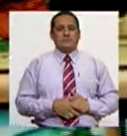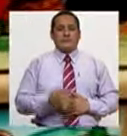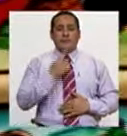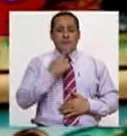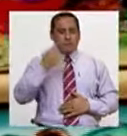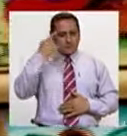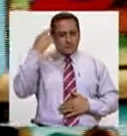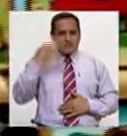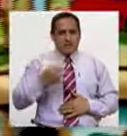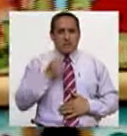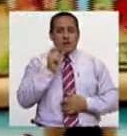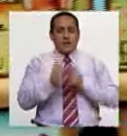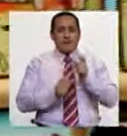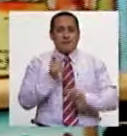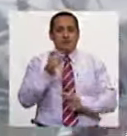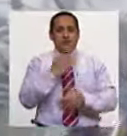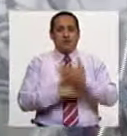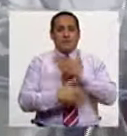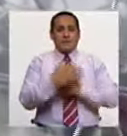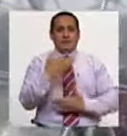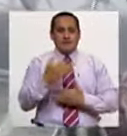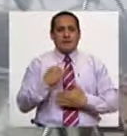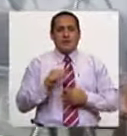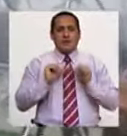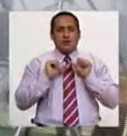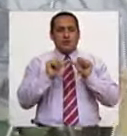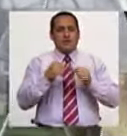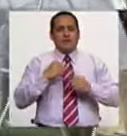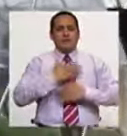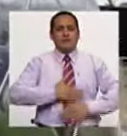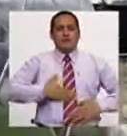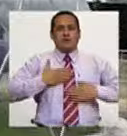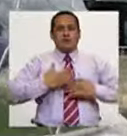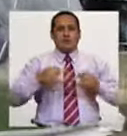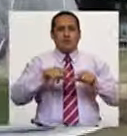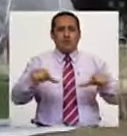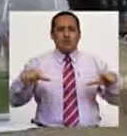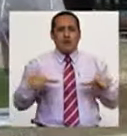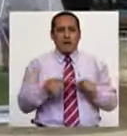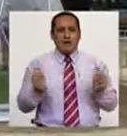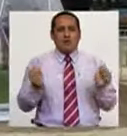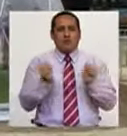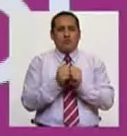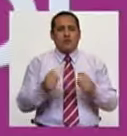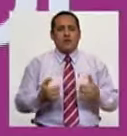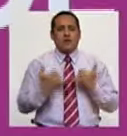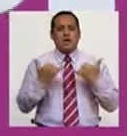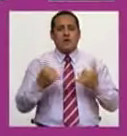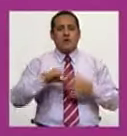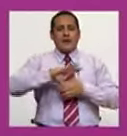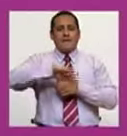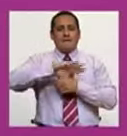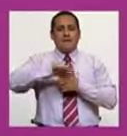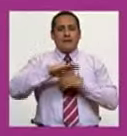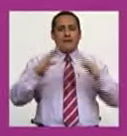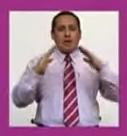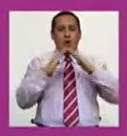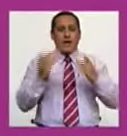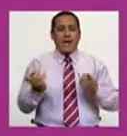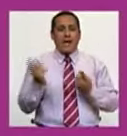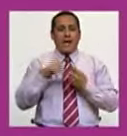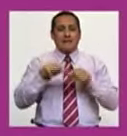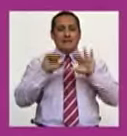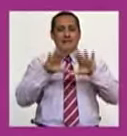Estamos seguros que las personas con discapacidad se irán disfrutando de las instalaciones acondicionadas en la Feria del Hogar,